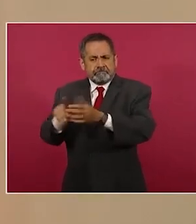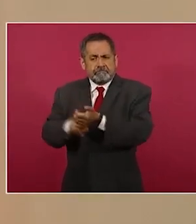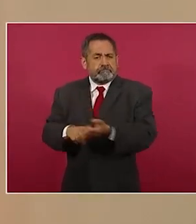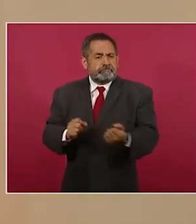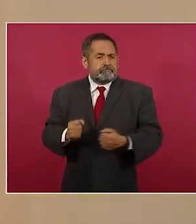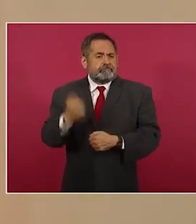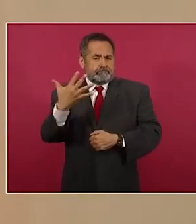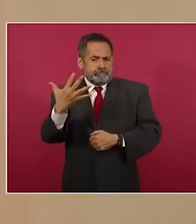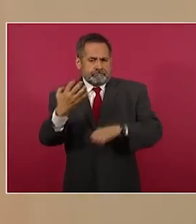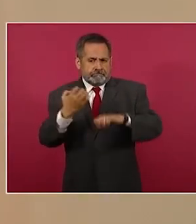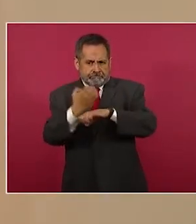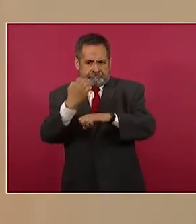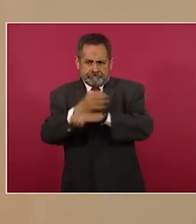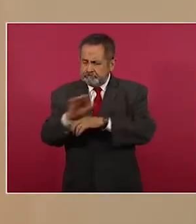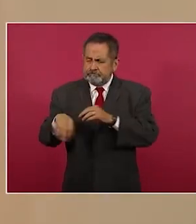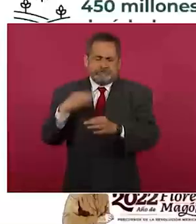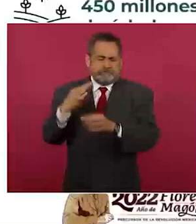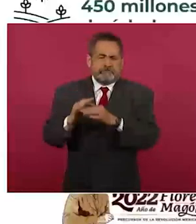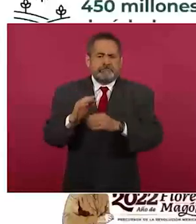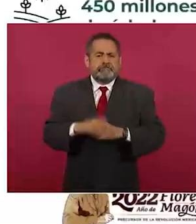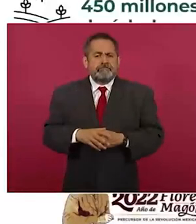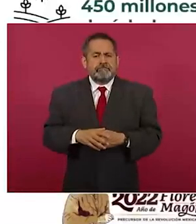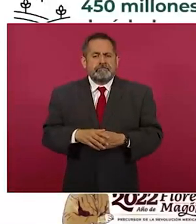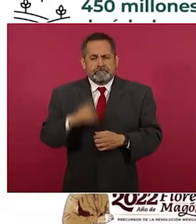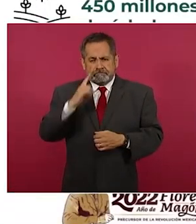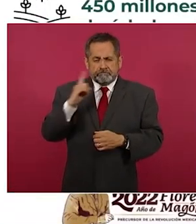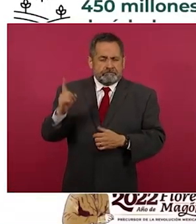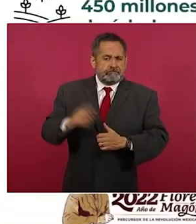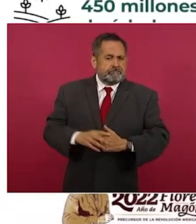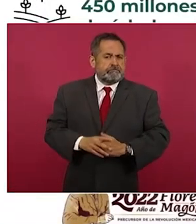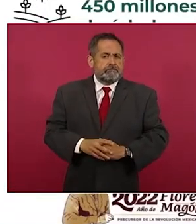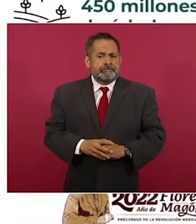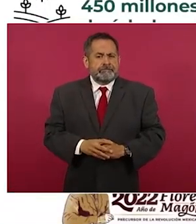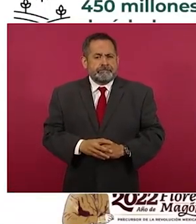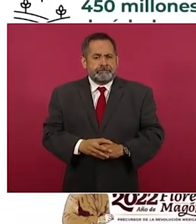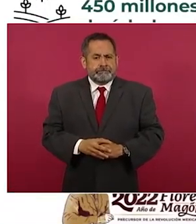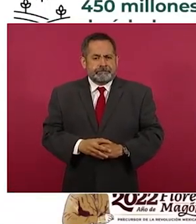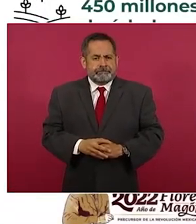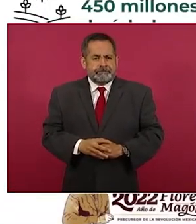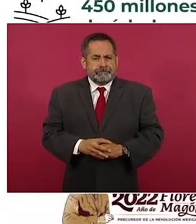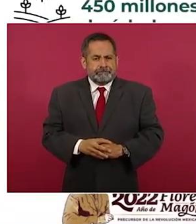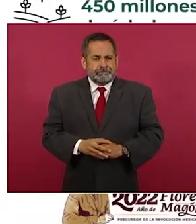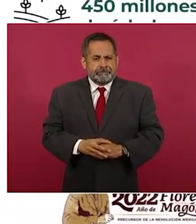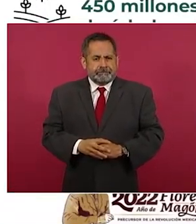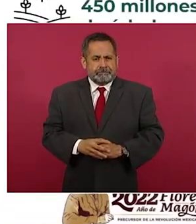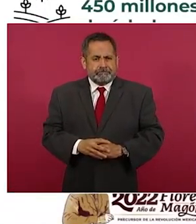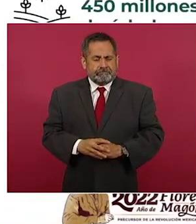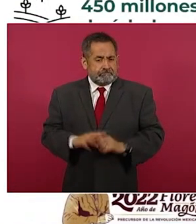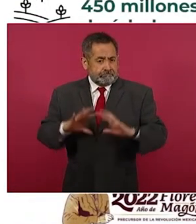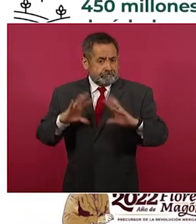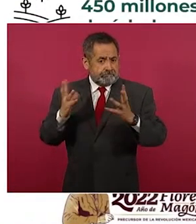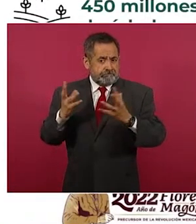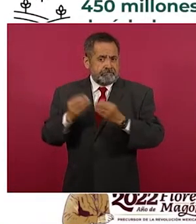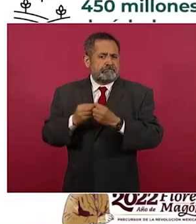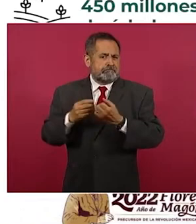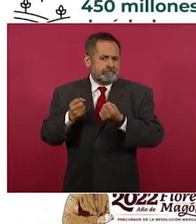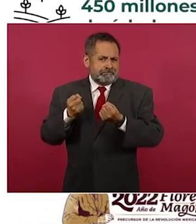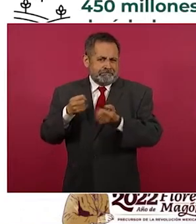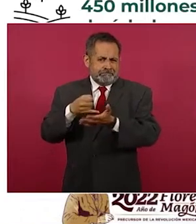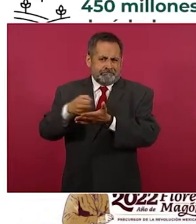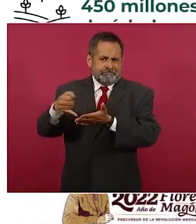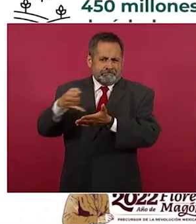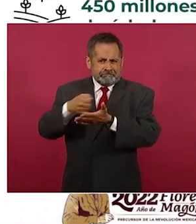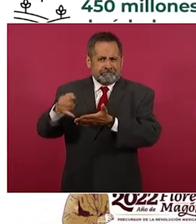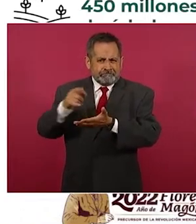estados de la República. Estamos hablando de 180 mil 86 sembradoras y sembradores y podemos ver en este